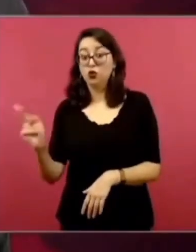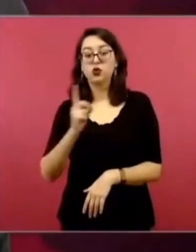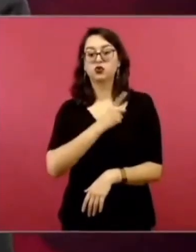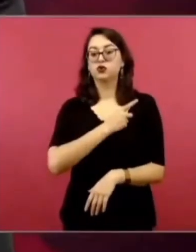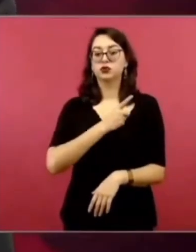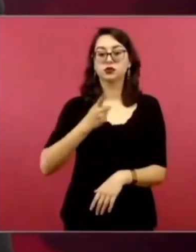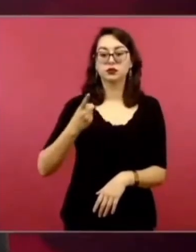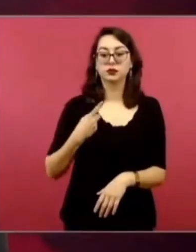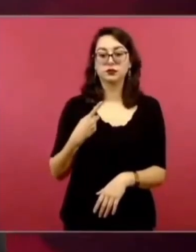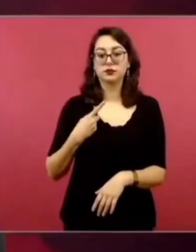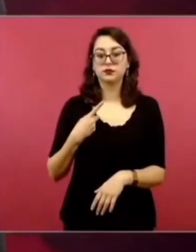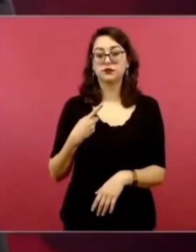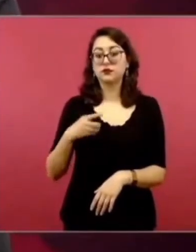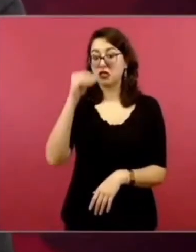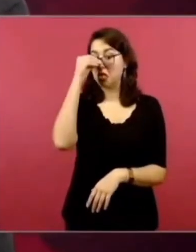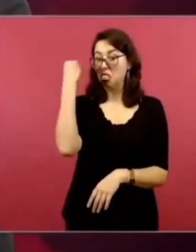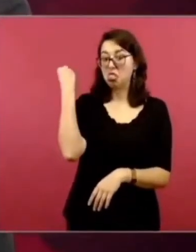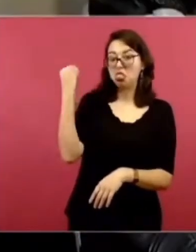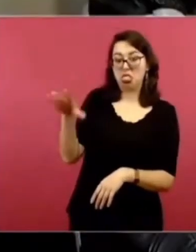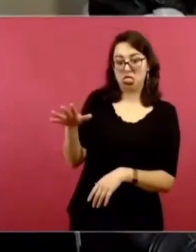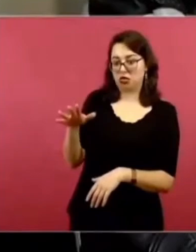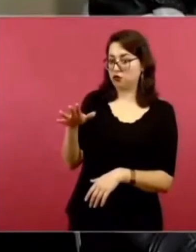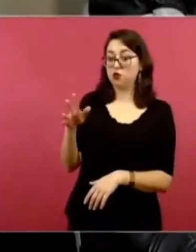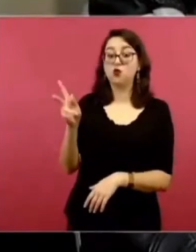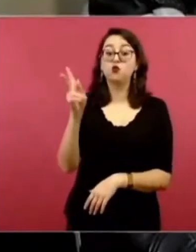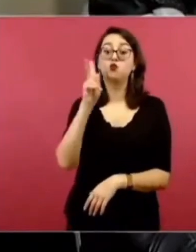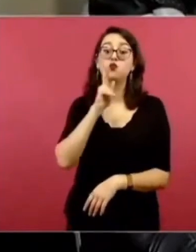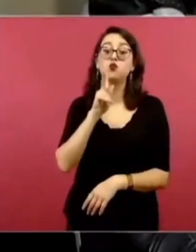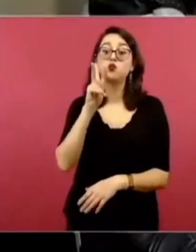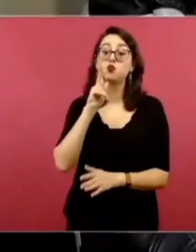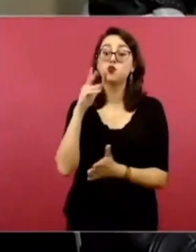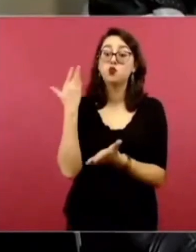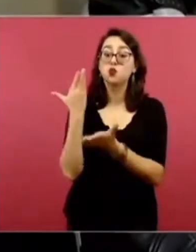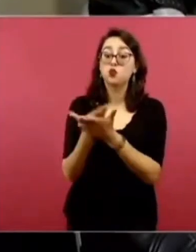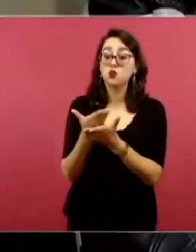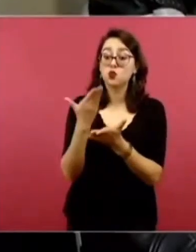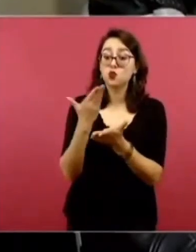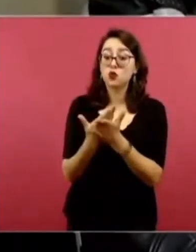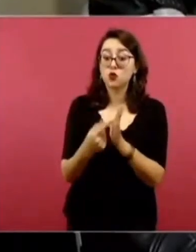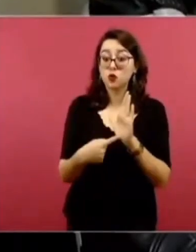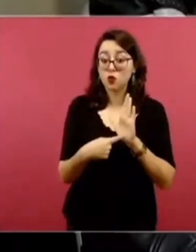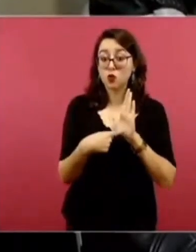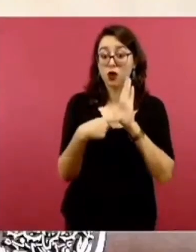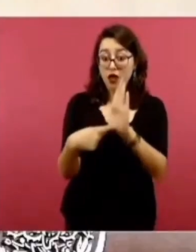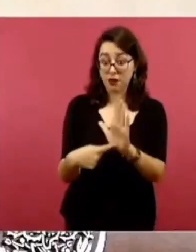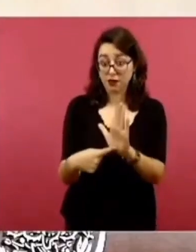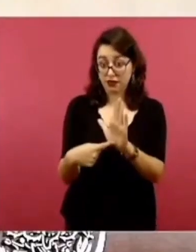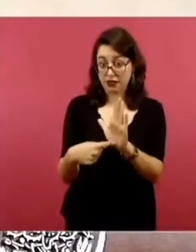y acusar con pruebas. Y no solo acusar con pruebas, sino proceder.